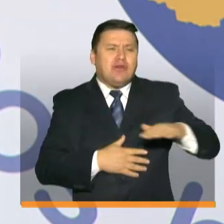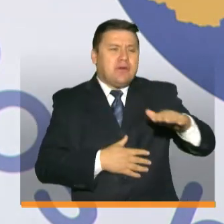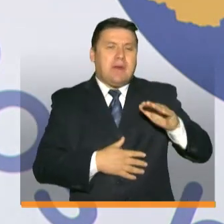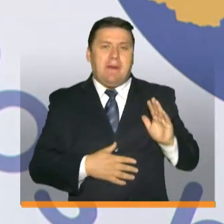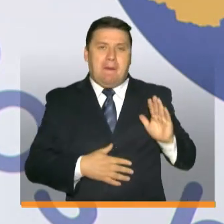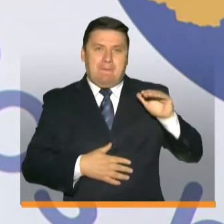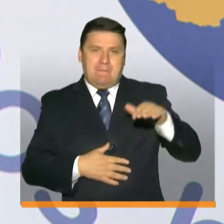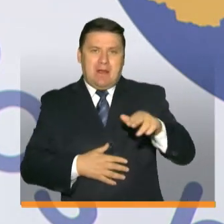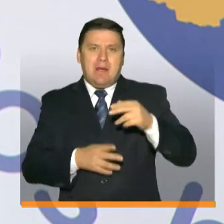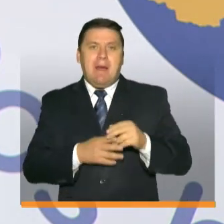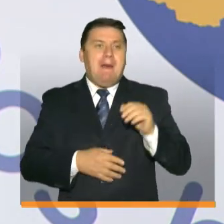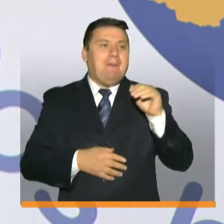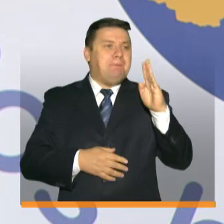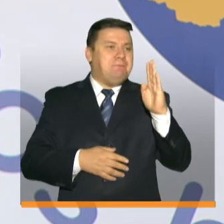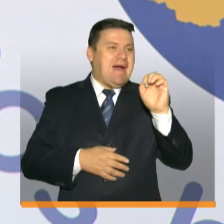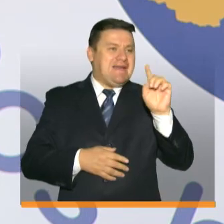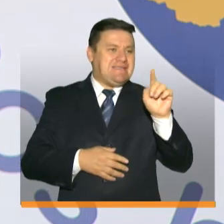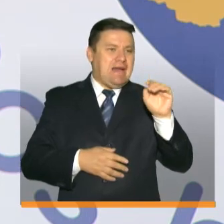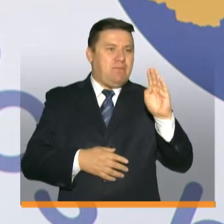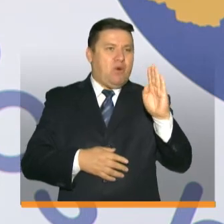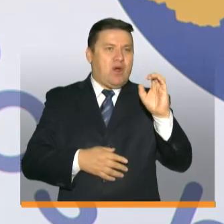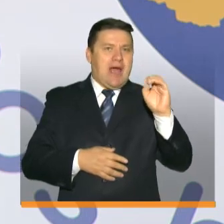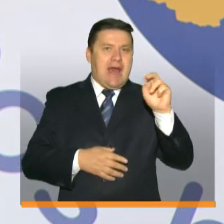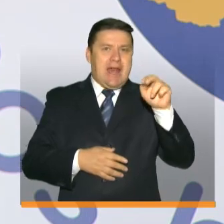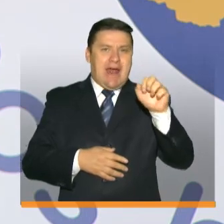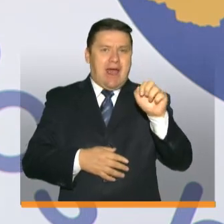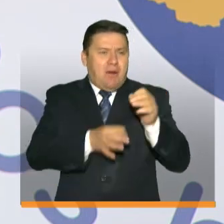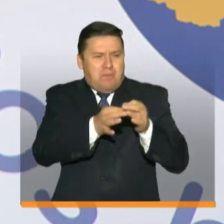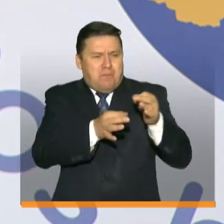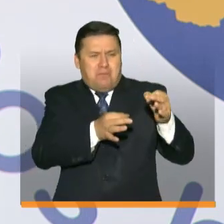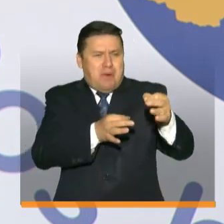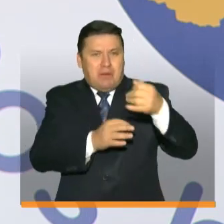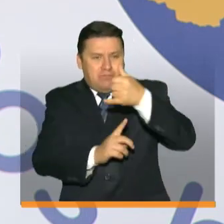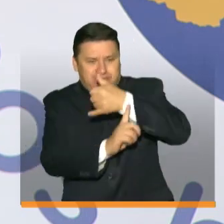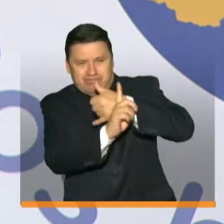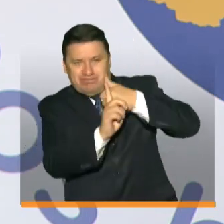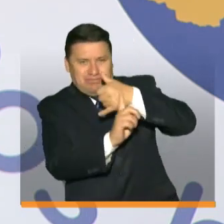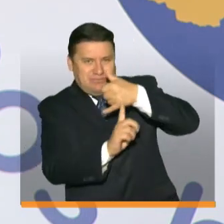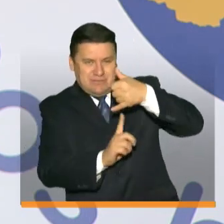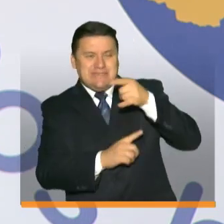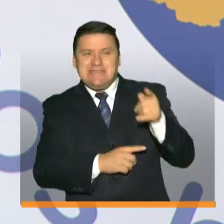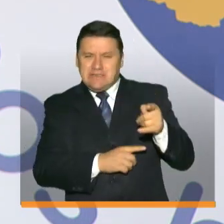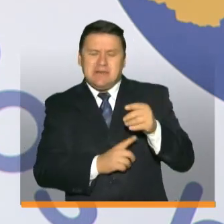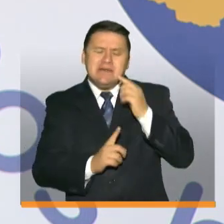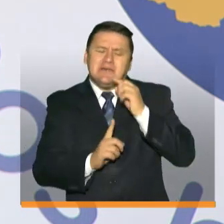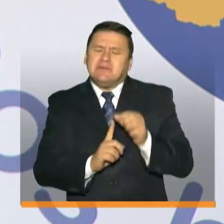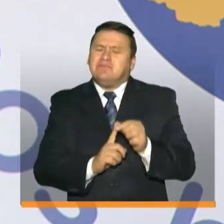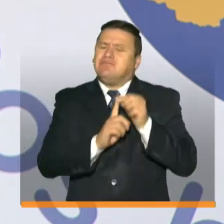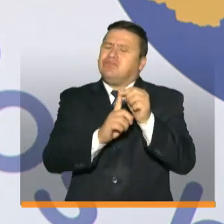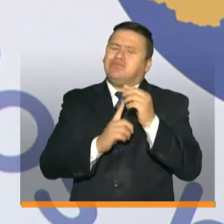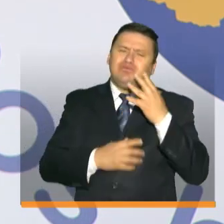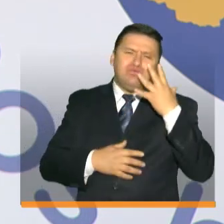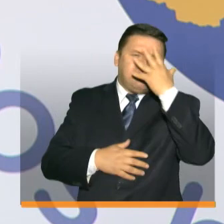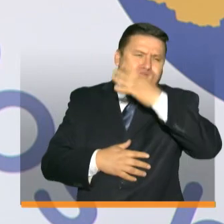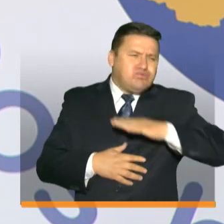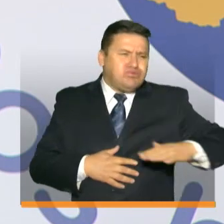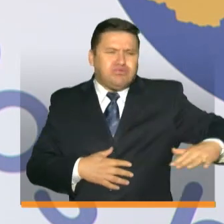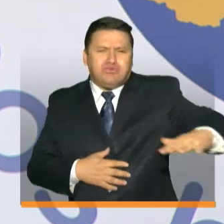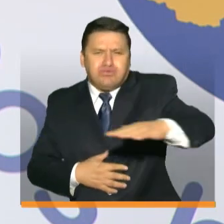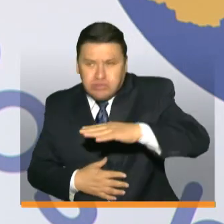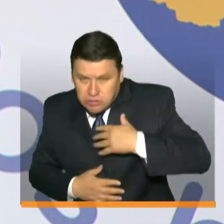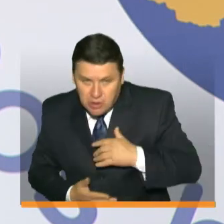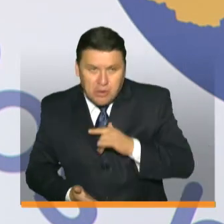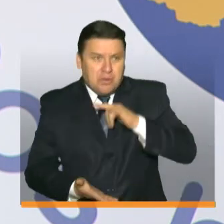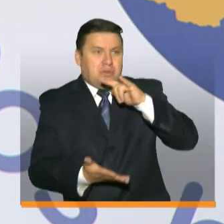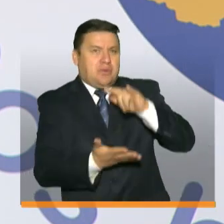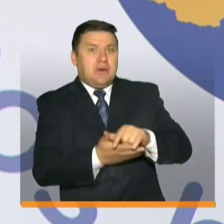llama Bazán Bocana. Este es un territorio costero absolutamente espectacular y lo mejor